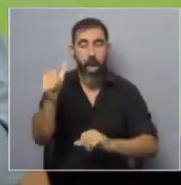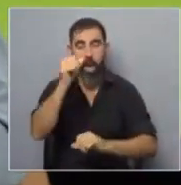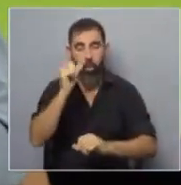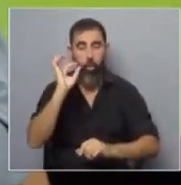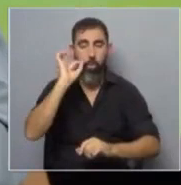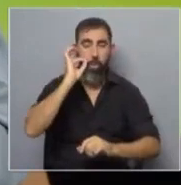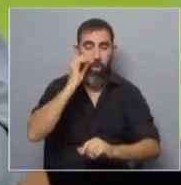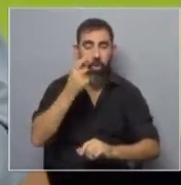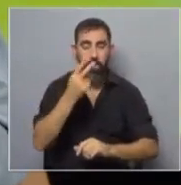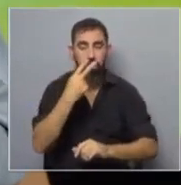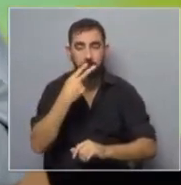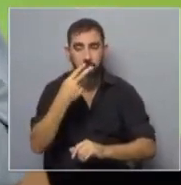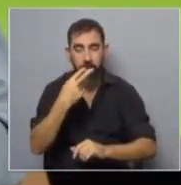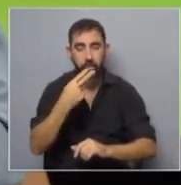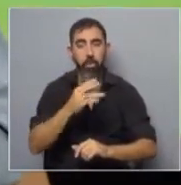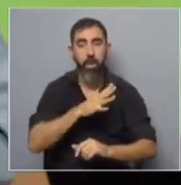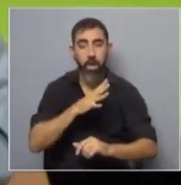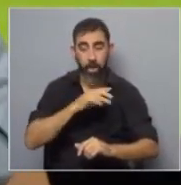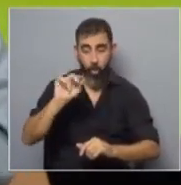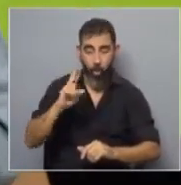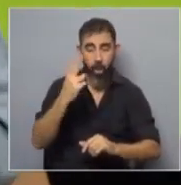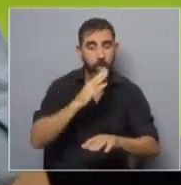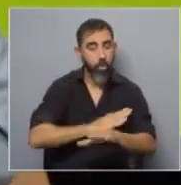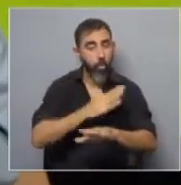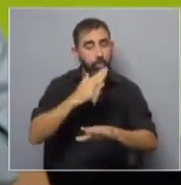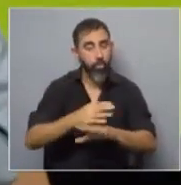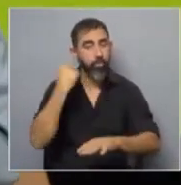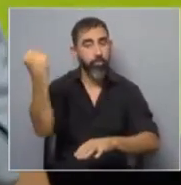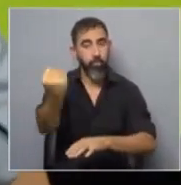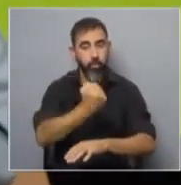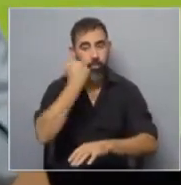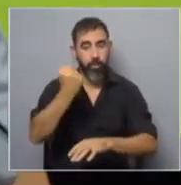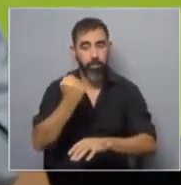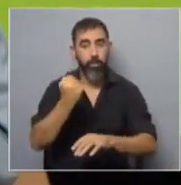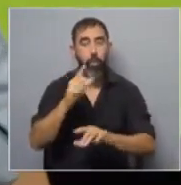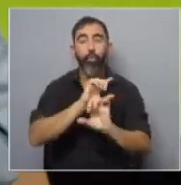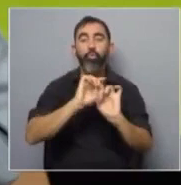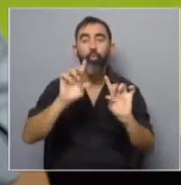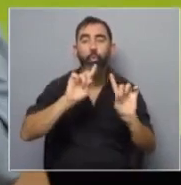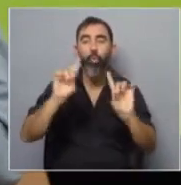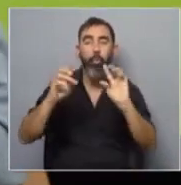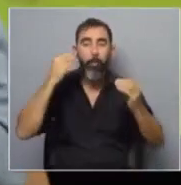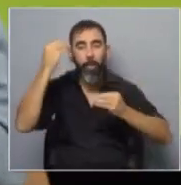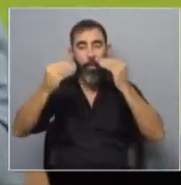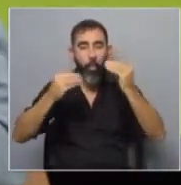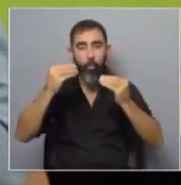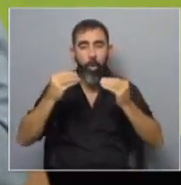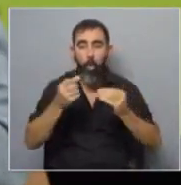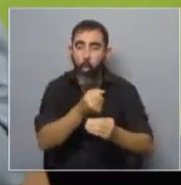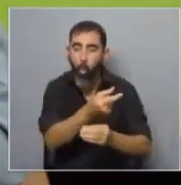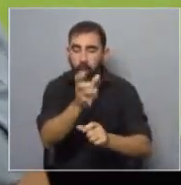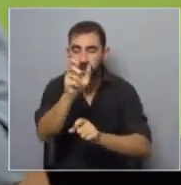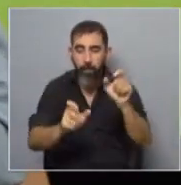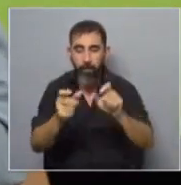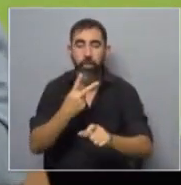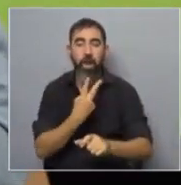marihuana, tabaco tienen en Uruguay un impacto significativo y no solo preocupan cantidades de individuos,